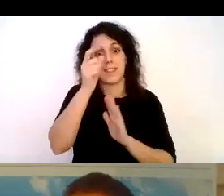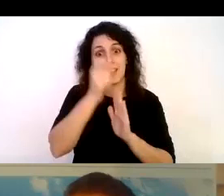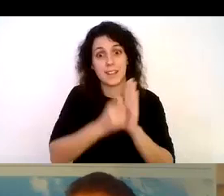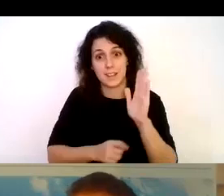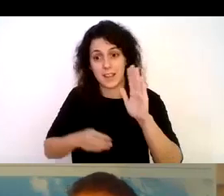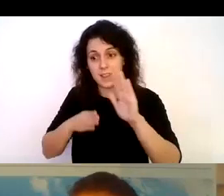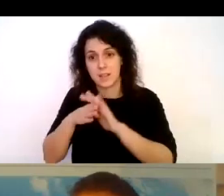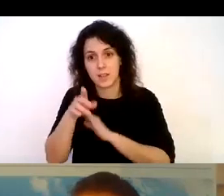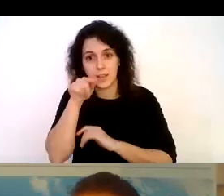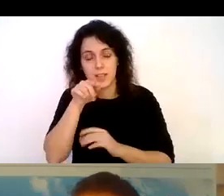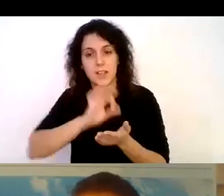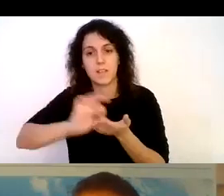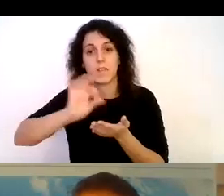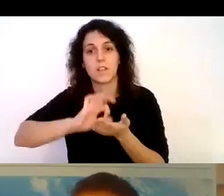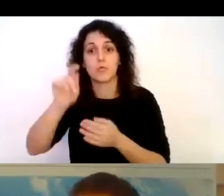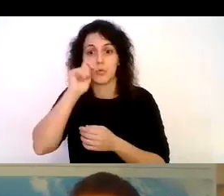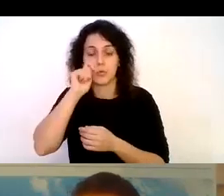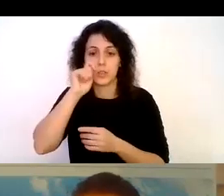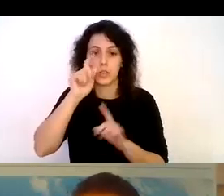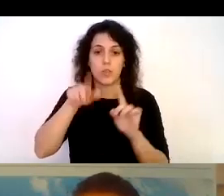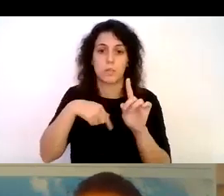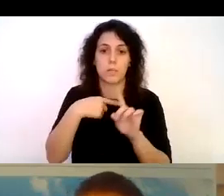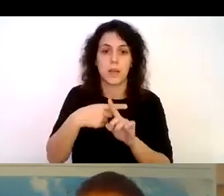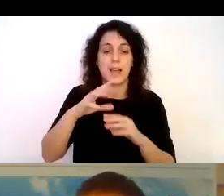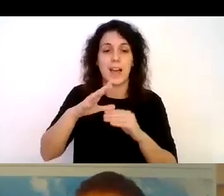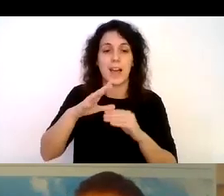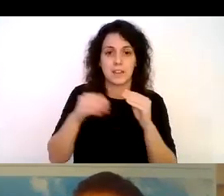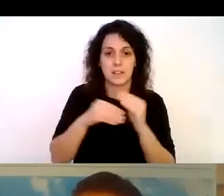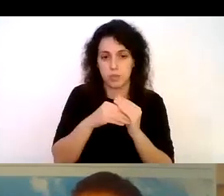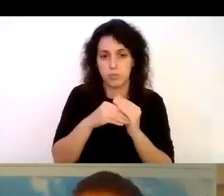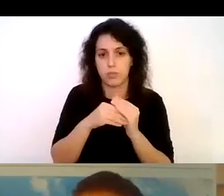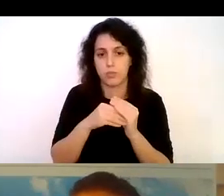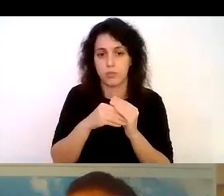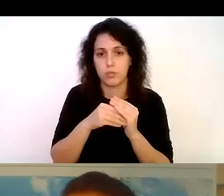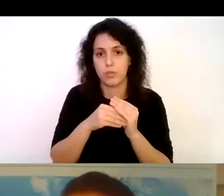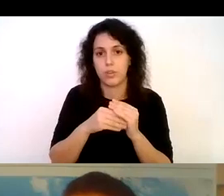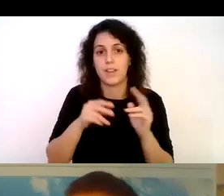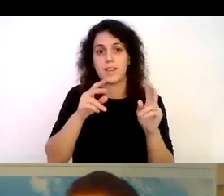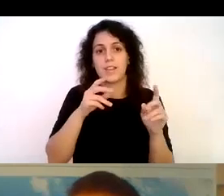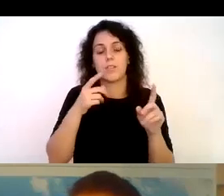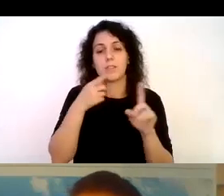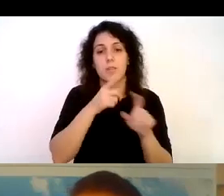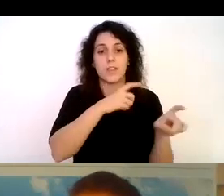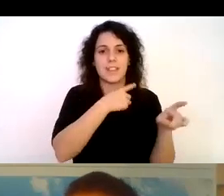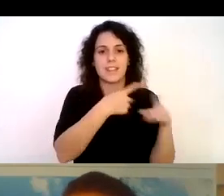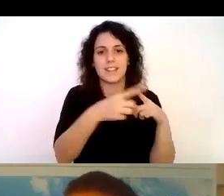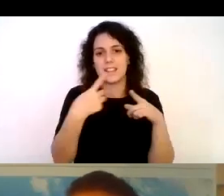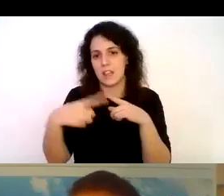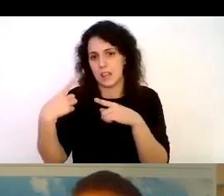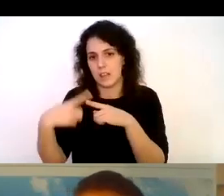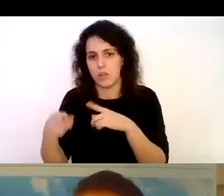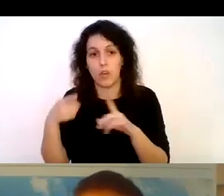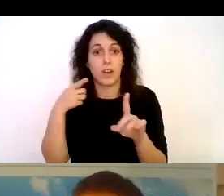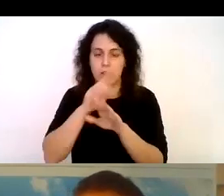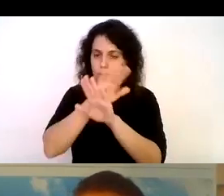en servicios turísticos y la adhesión a a la distinción podemos decir como objetivo